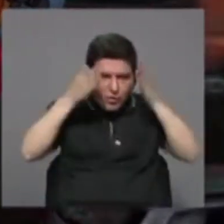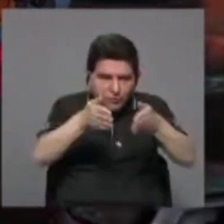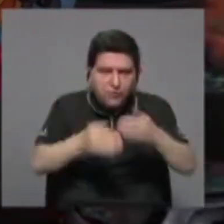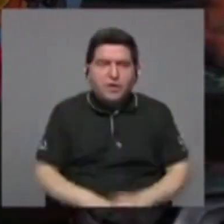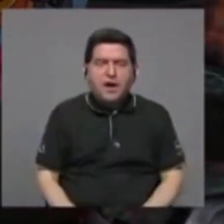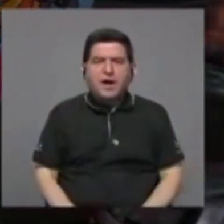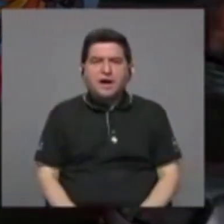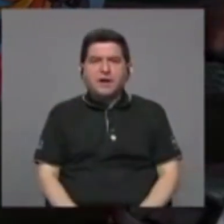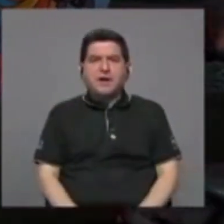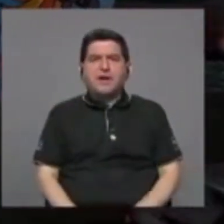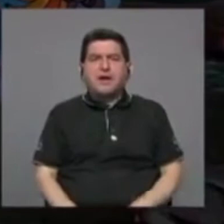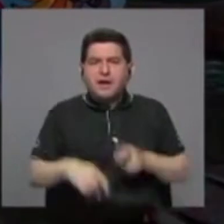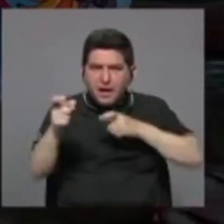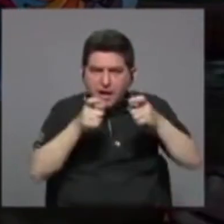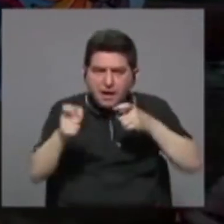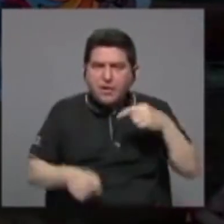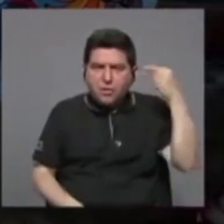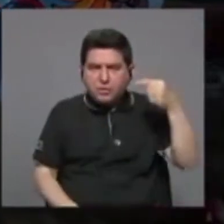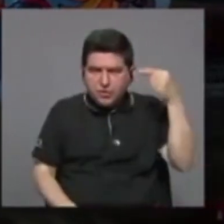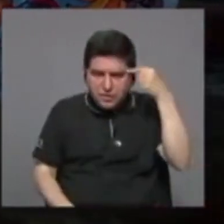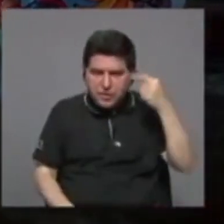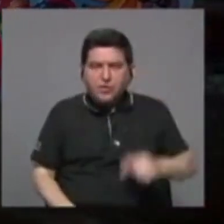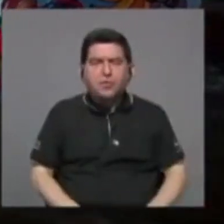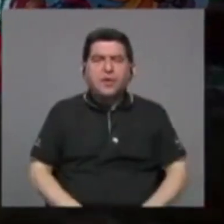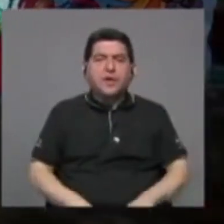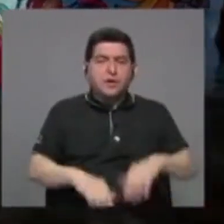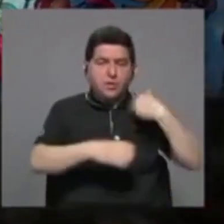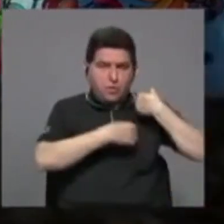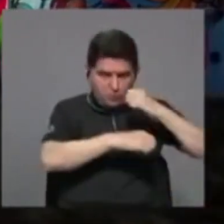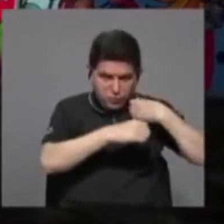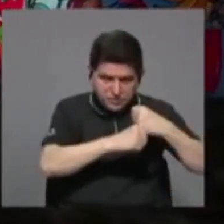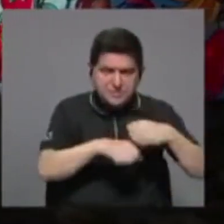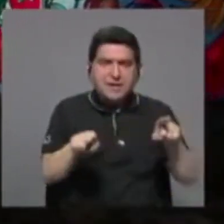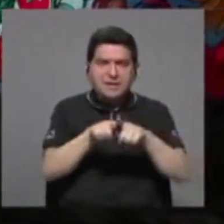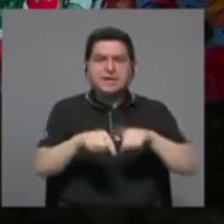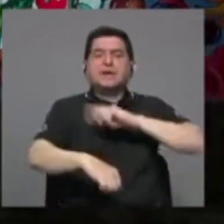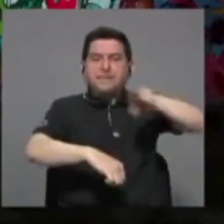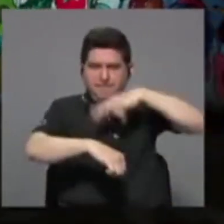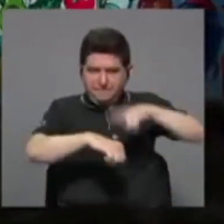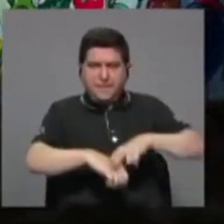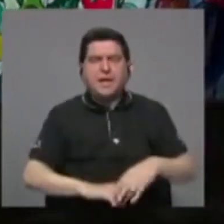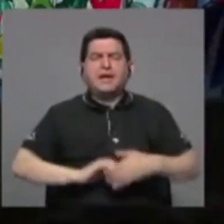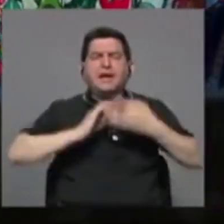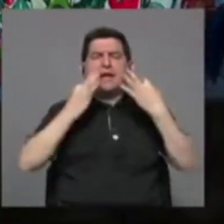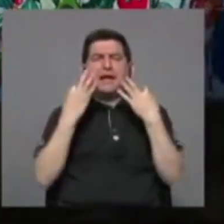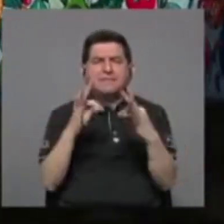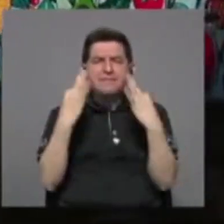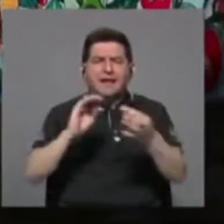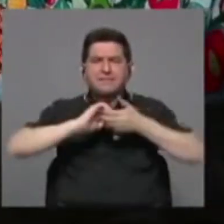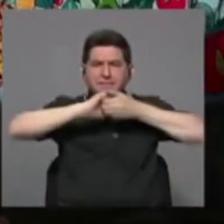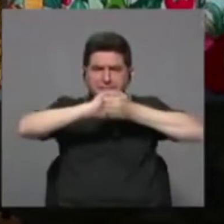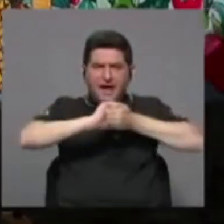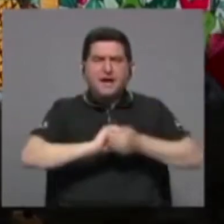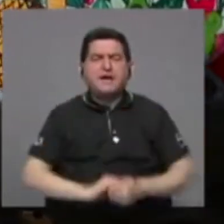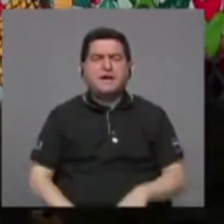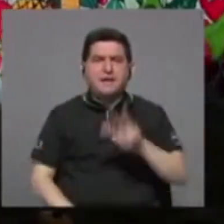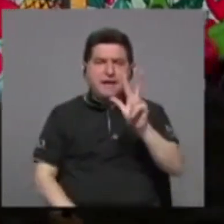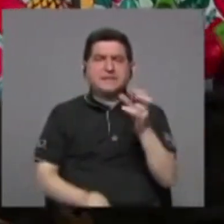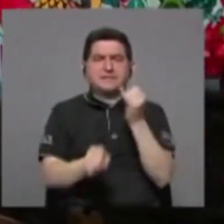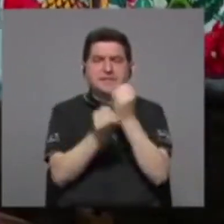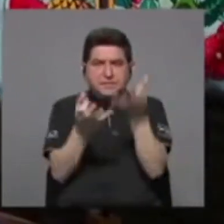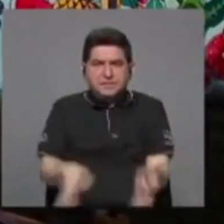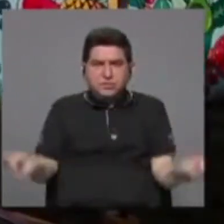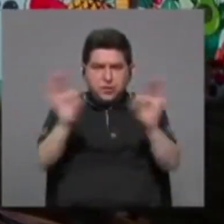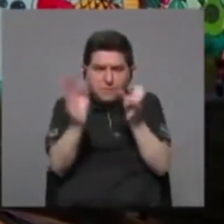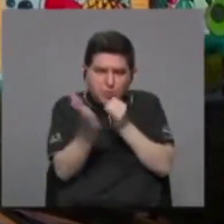gobernanza local y también las políticas nacionales, para ver cómo hacemos una cooperación entre las tres instituciones claves para